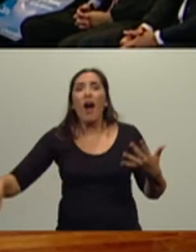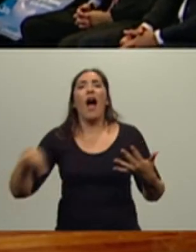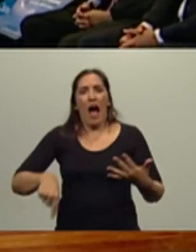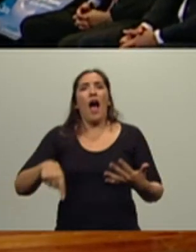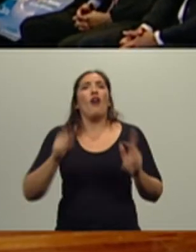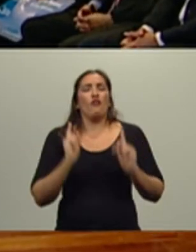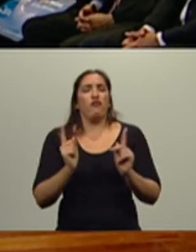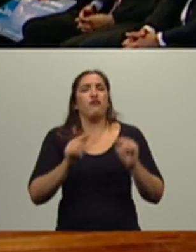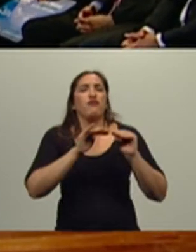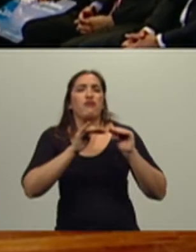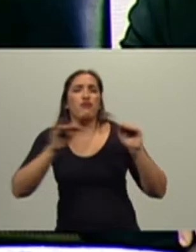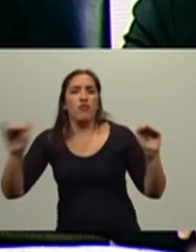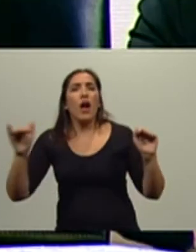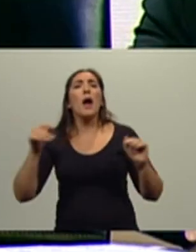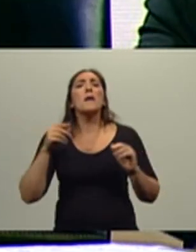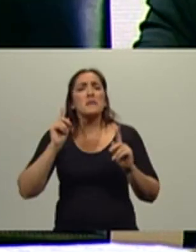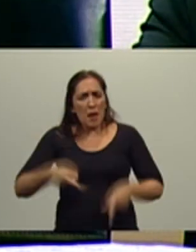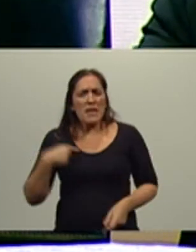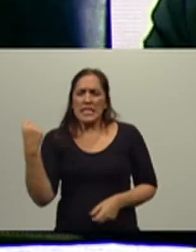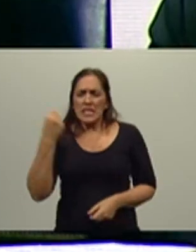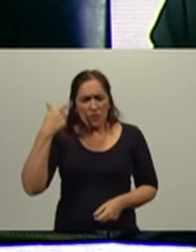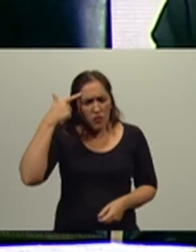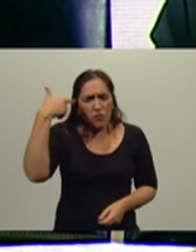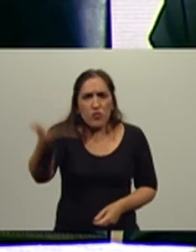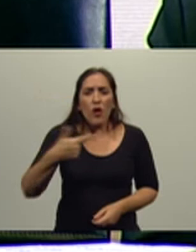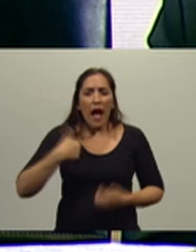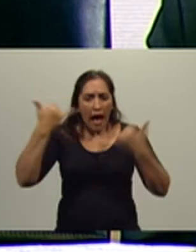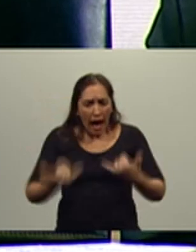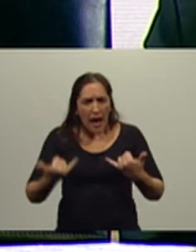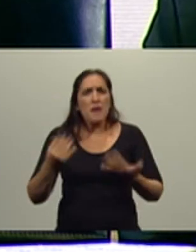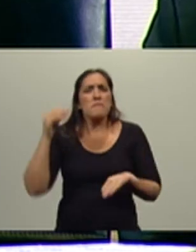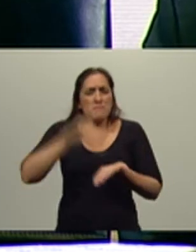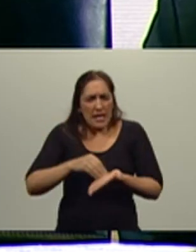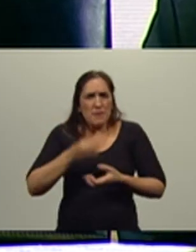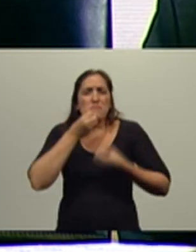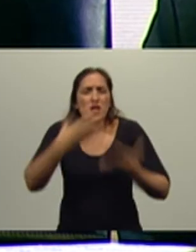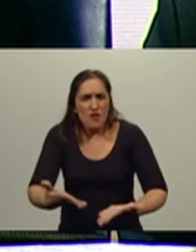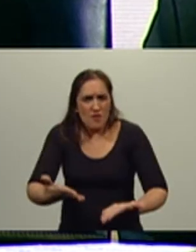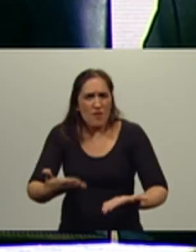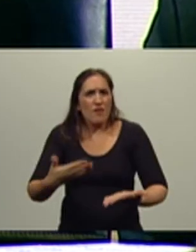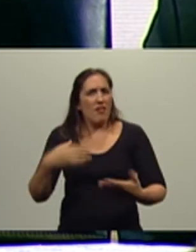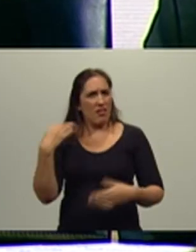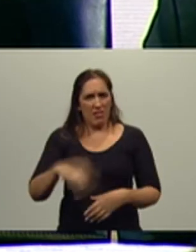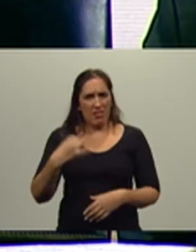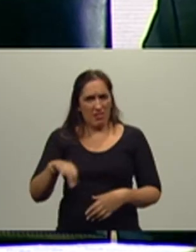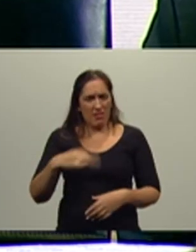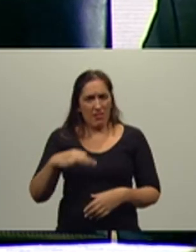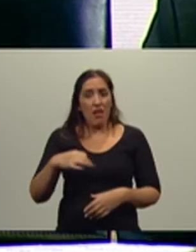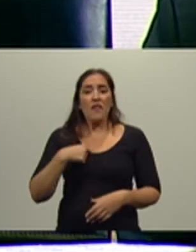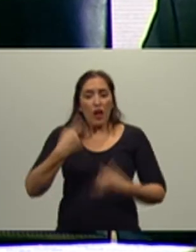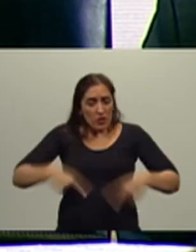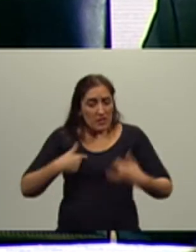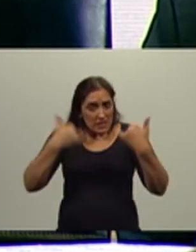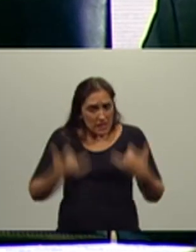mejorar y profundizar lo que se tiene, pero para mejorar y profundizar lo que se tiene,